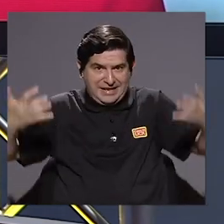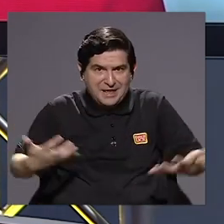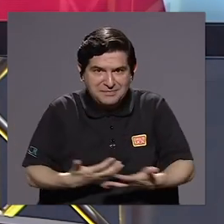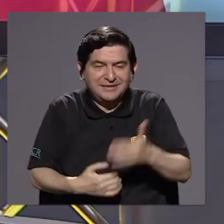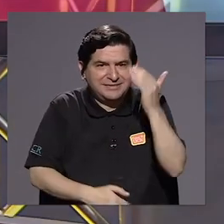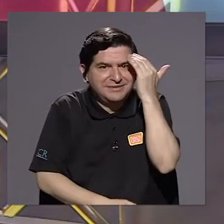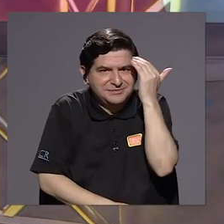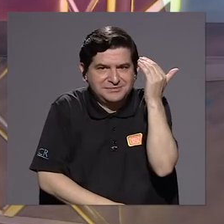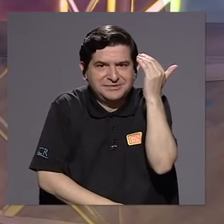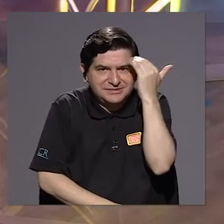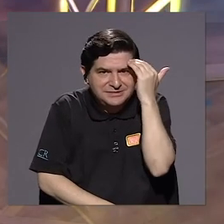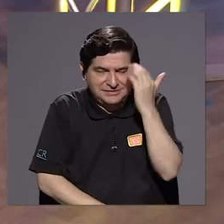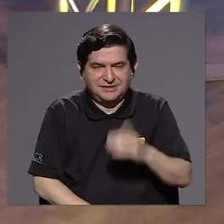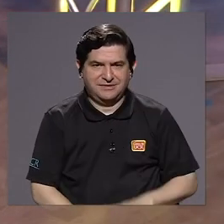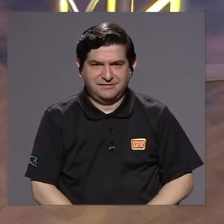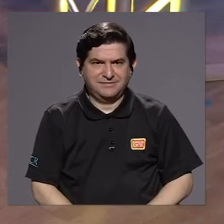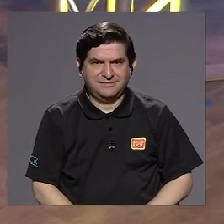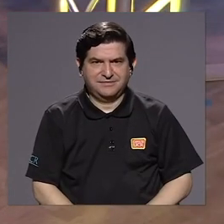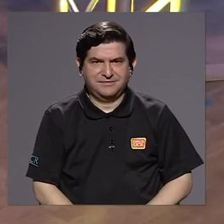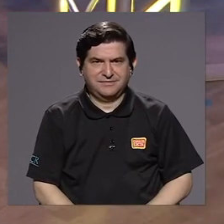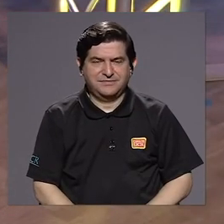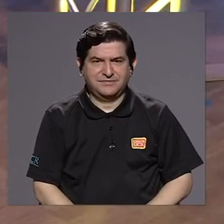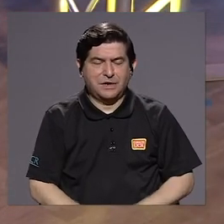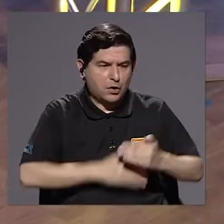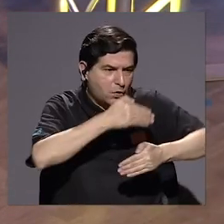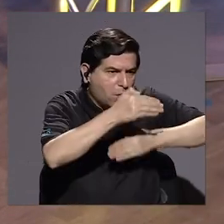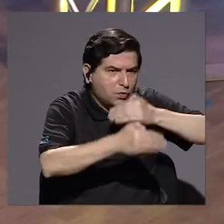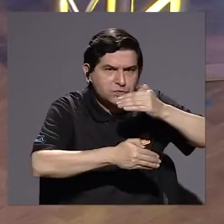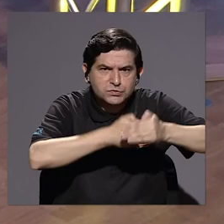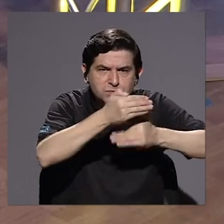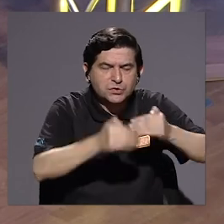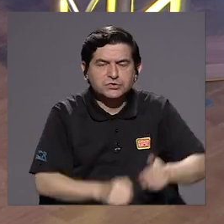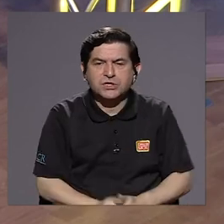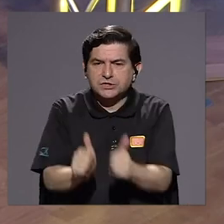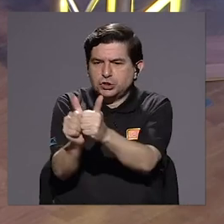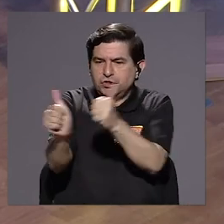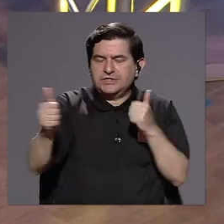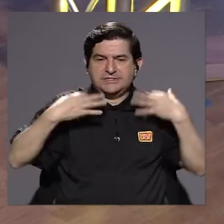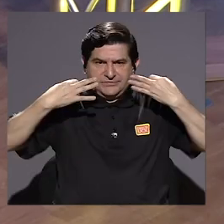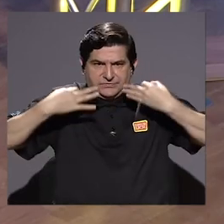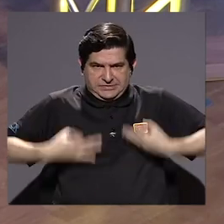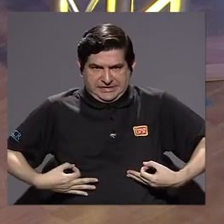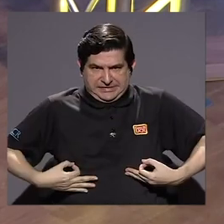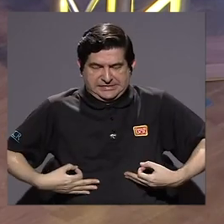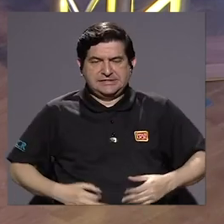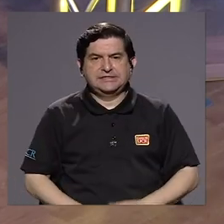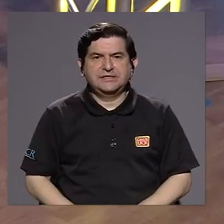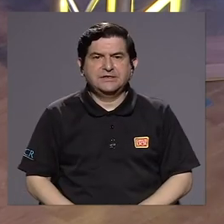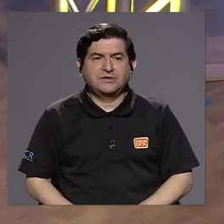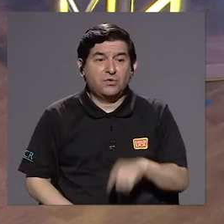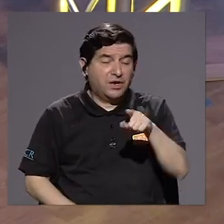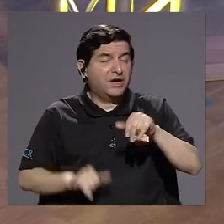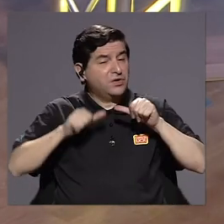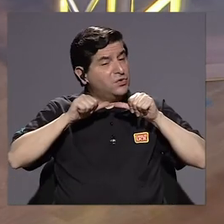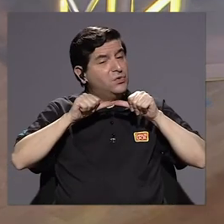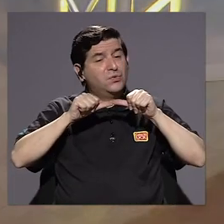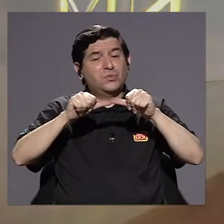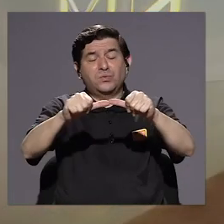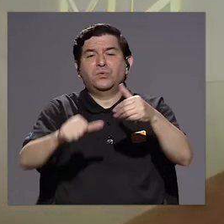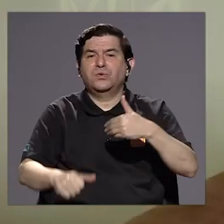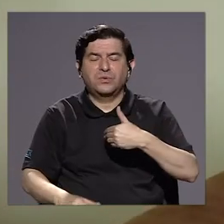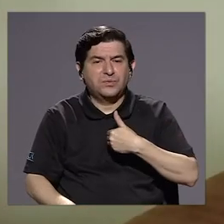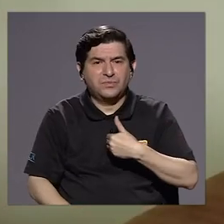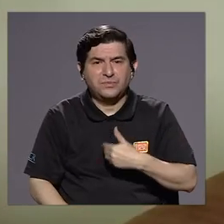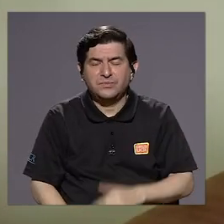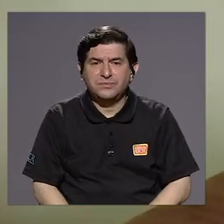Sabemos que los protocolos, el distanciamiento físico, llegó para quedarse por mucho tiempo hasta que no tengamos una